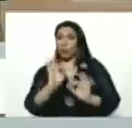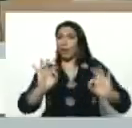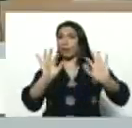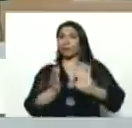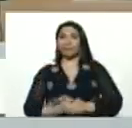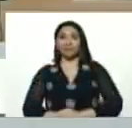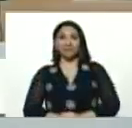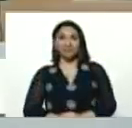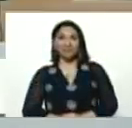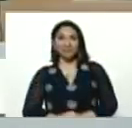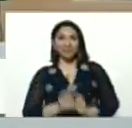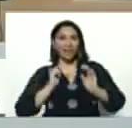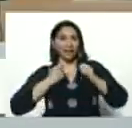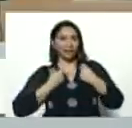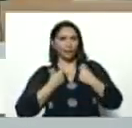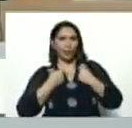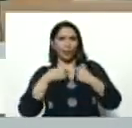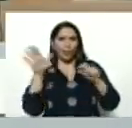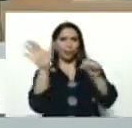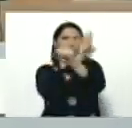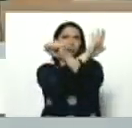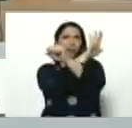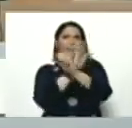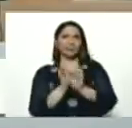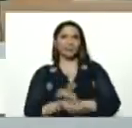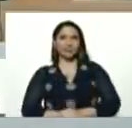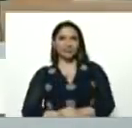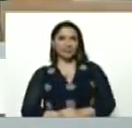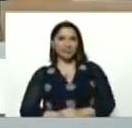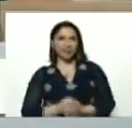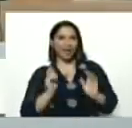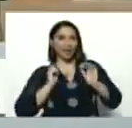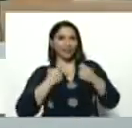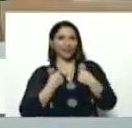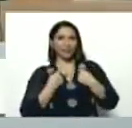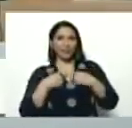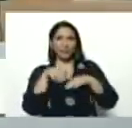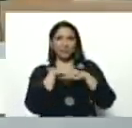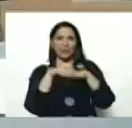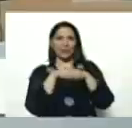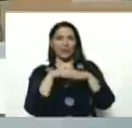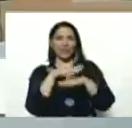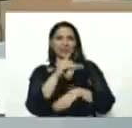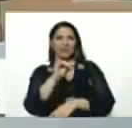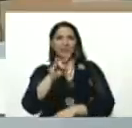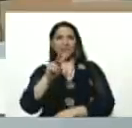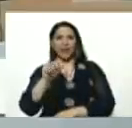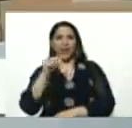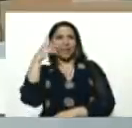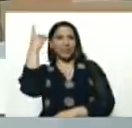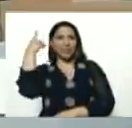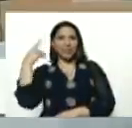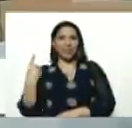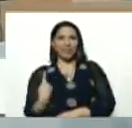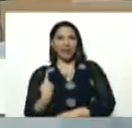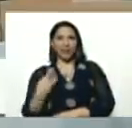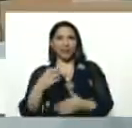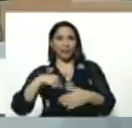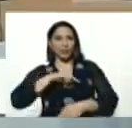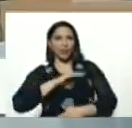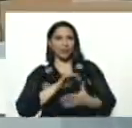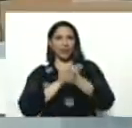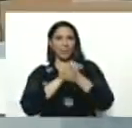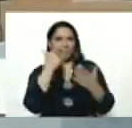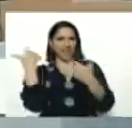es que Aristóbulo me tapa, vale, Aristóbulo, perdón, Diva Guzmán, Diva Guzmán, nuestra compañera,